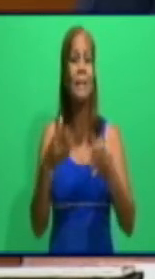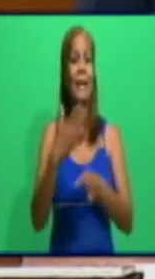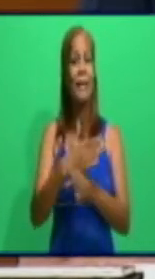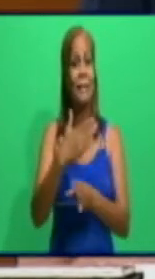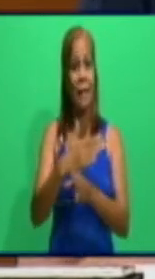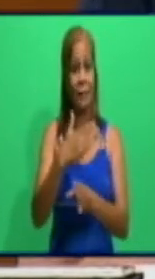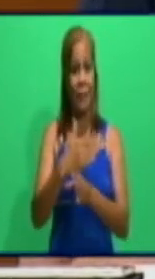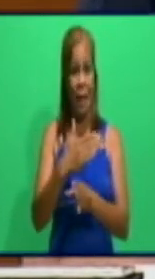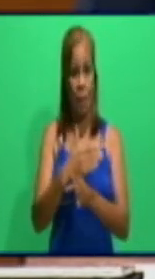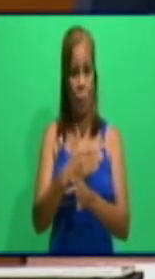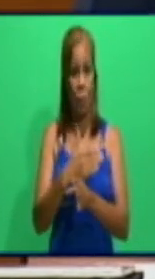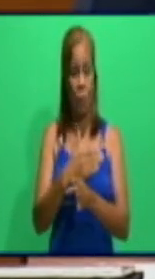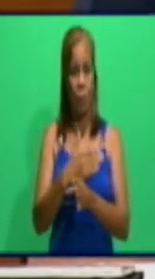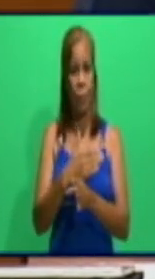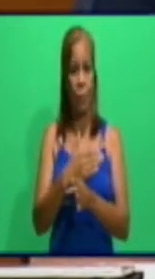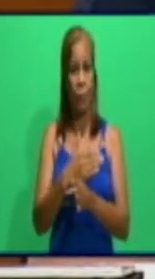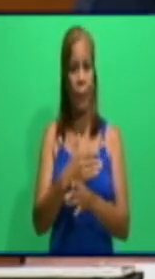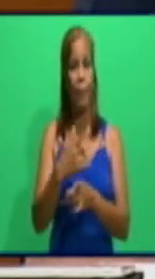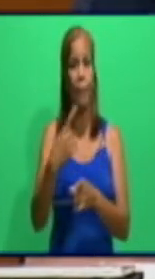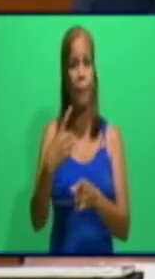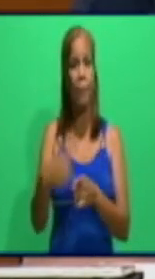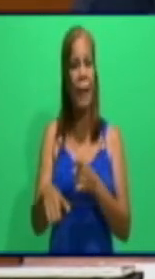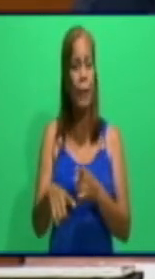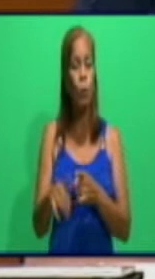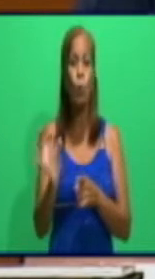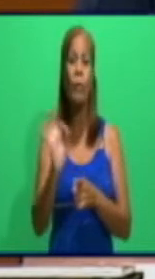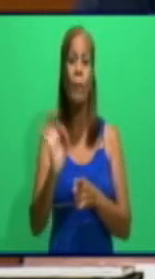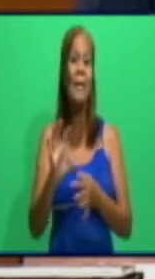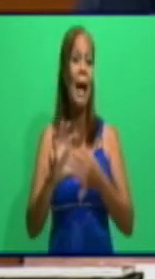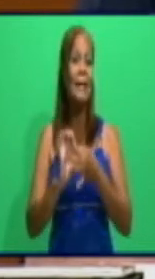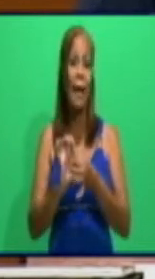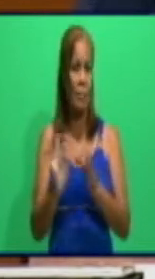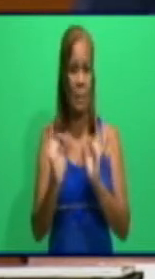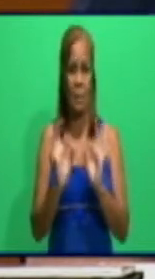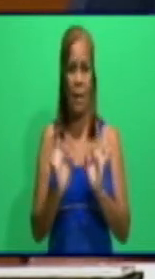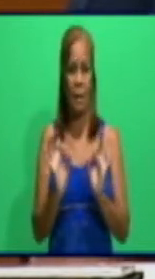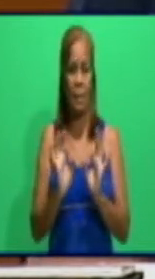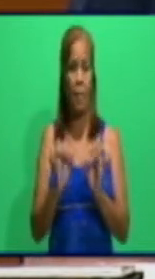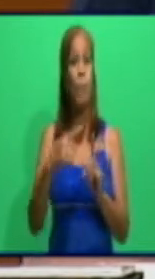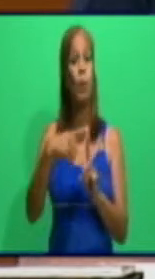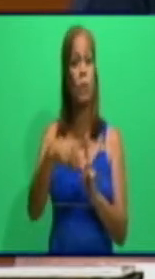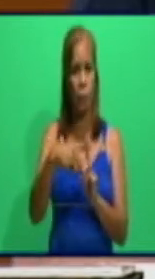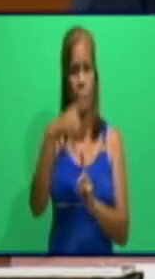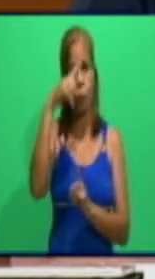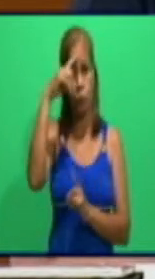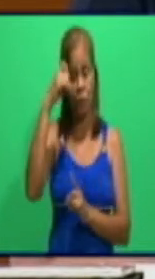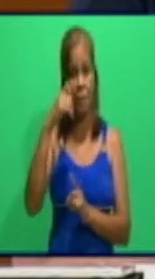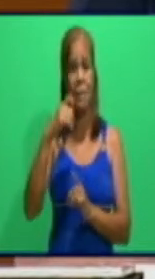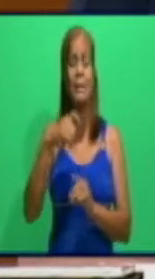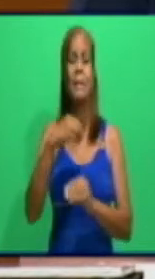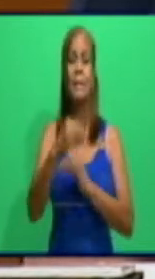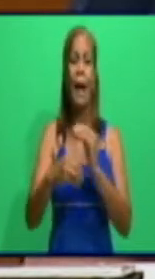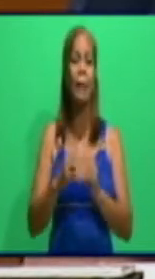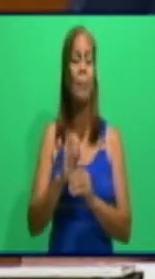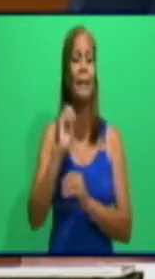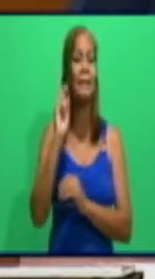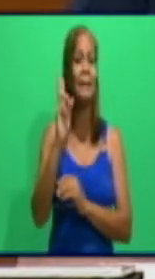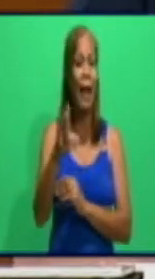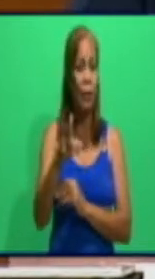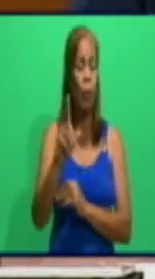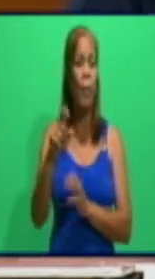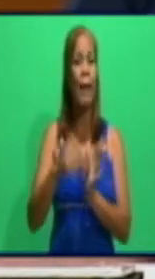está protocolizado. Gestante confirmada se atiende en la provincia de Santiago de Cuba. Se han trasladado para Santiago de Cuba.